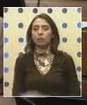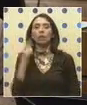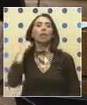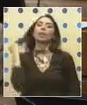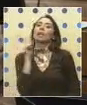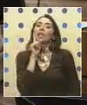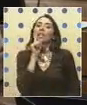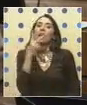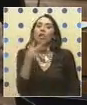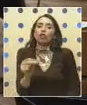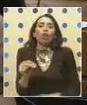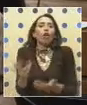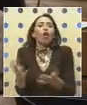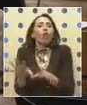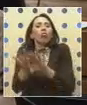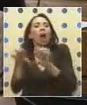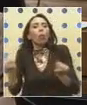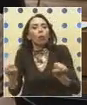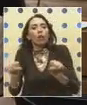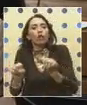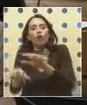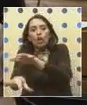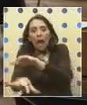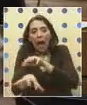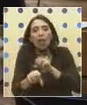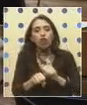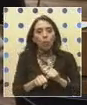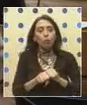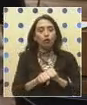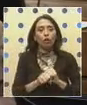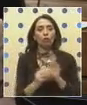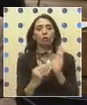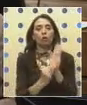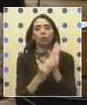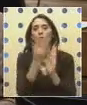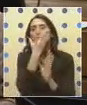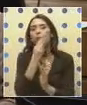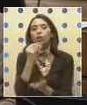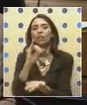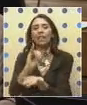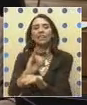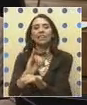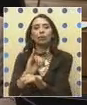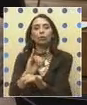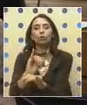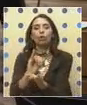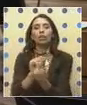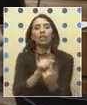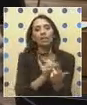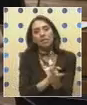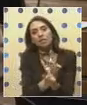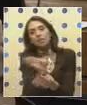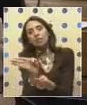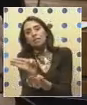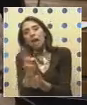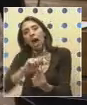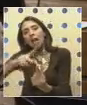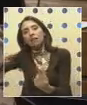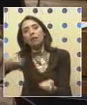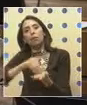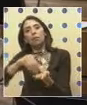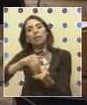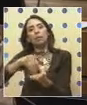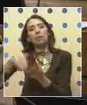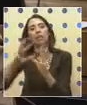de acuerdo en la adopción y poder establecer esa hermosa institución que es una vía, una alternativa para miles y miles de